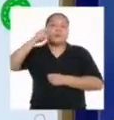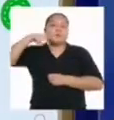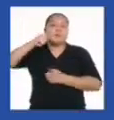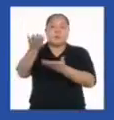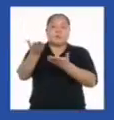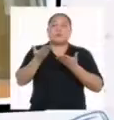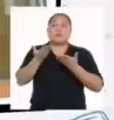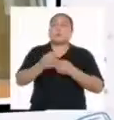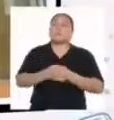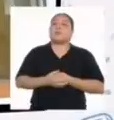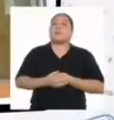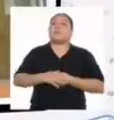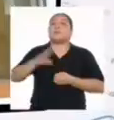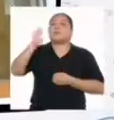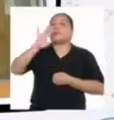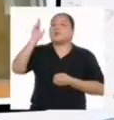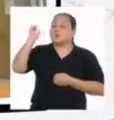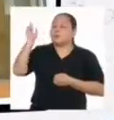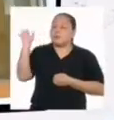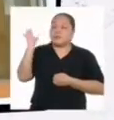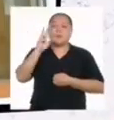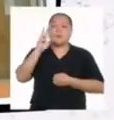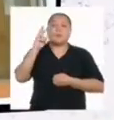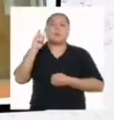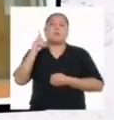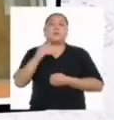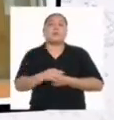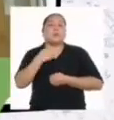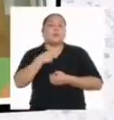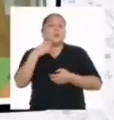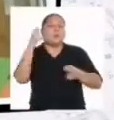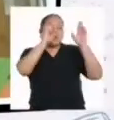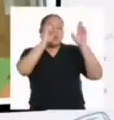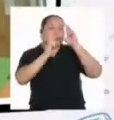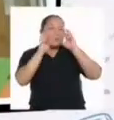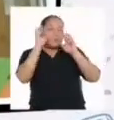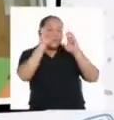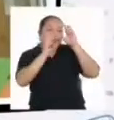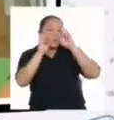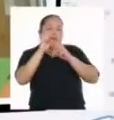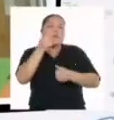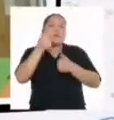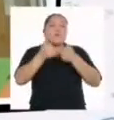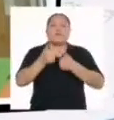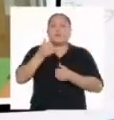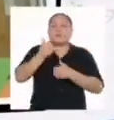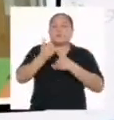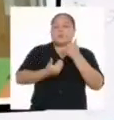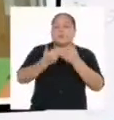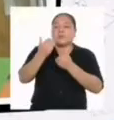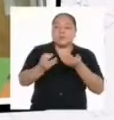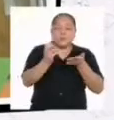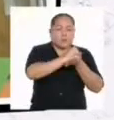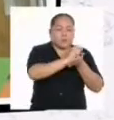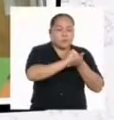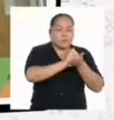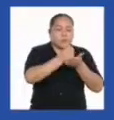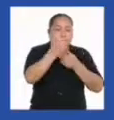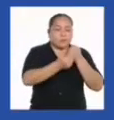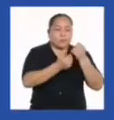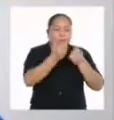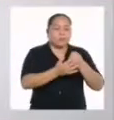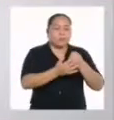¡Bienvenida! Hola profesora. Hola Rodrigo. Tengo una duda. ¿Cuáles son las etapas de revisión de un texto?